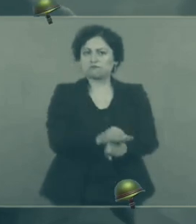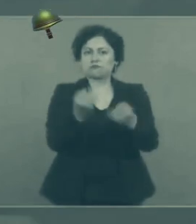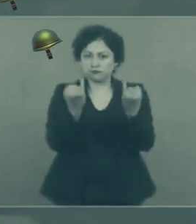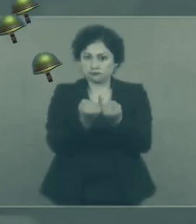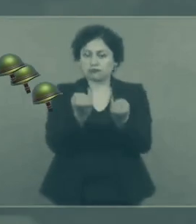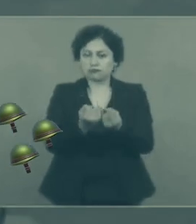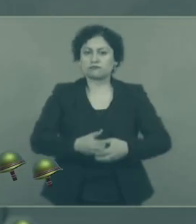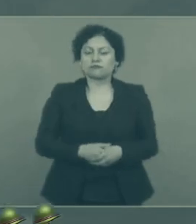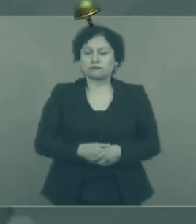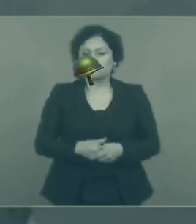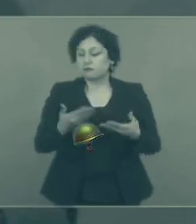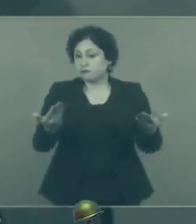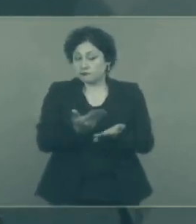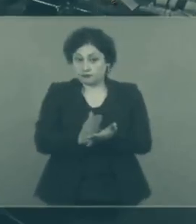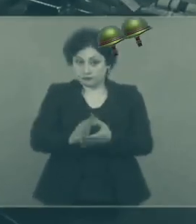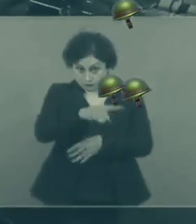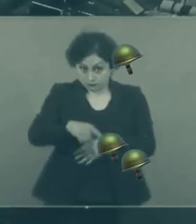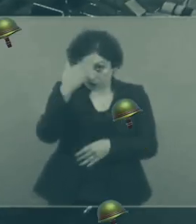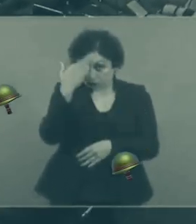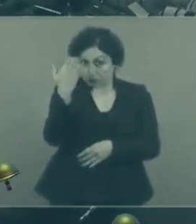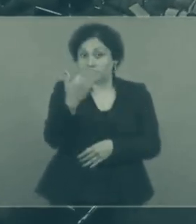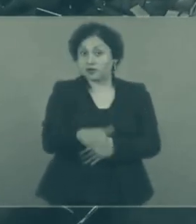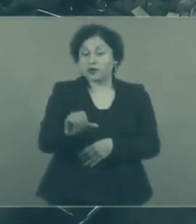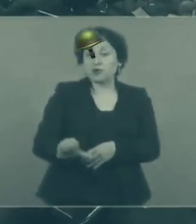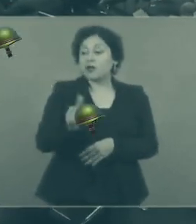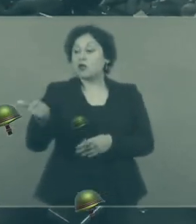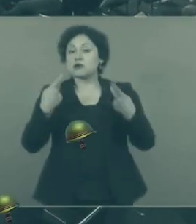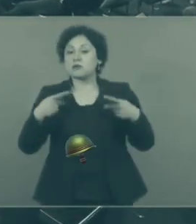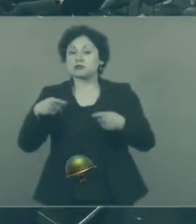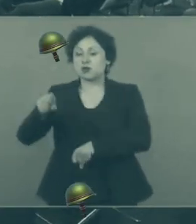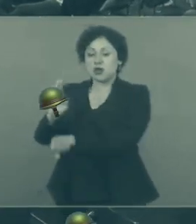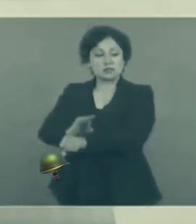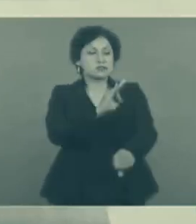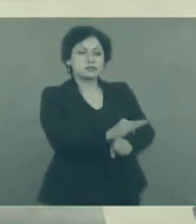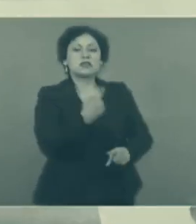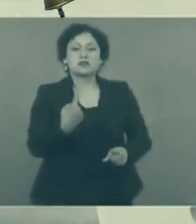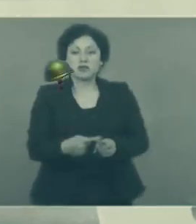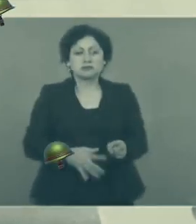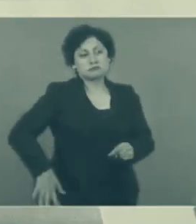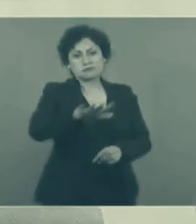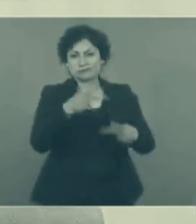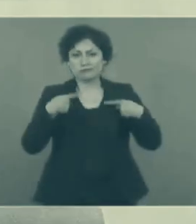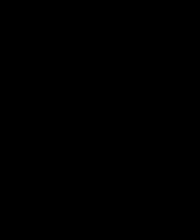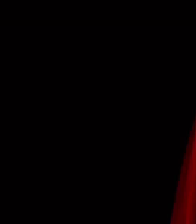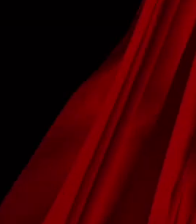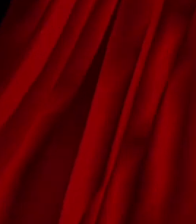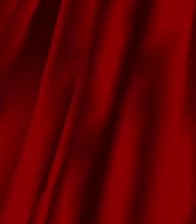Y, ¿saben quién también defiende al ejército y defiende a las Fuerzas Armadas? La mayoría de los pueblos de México.